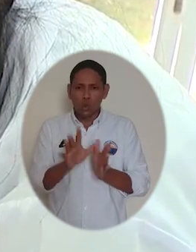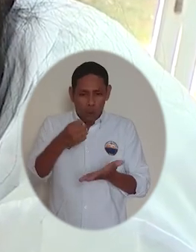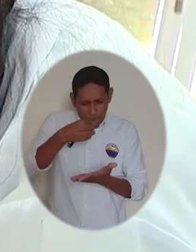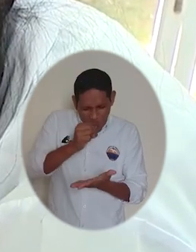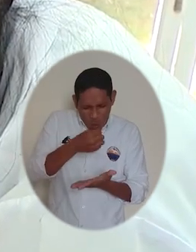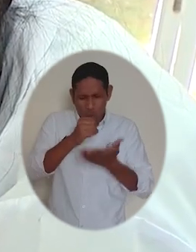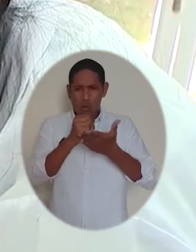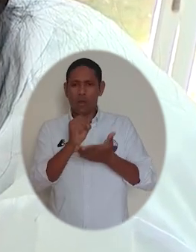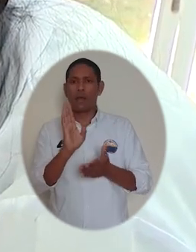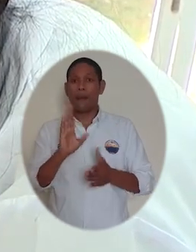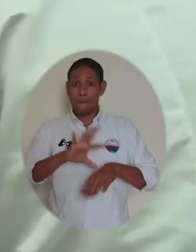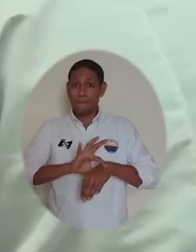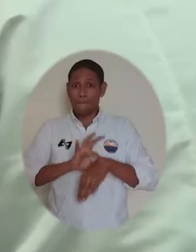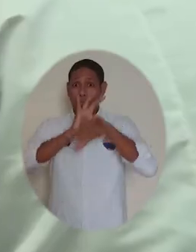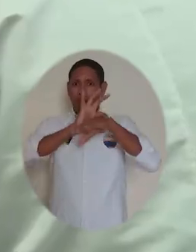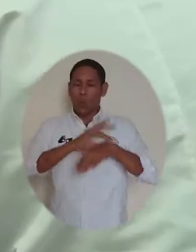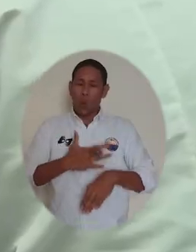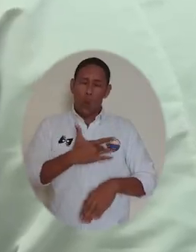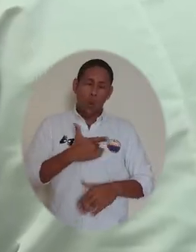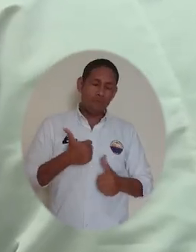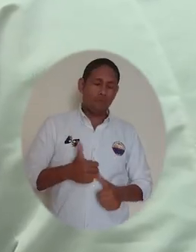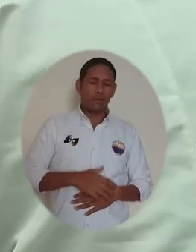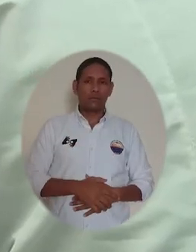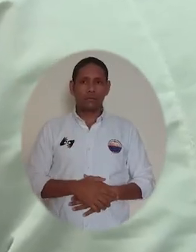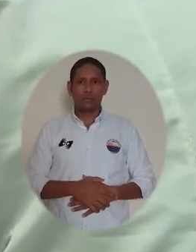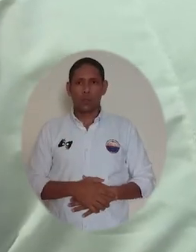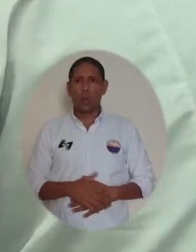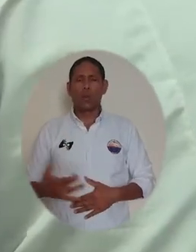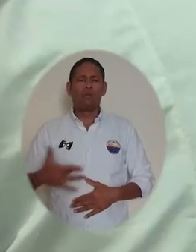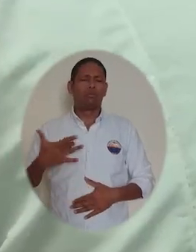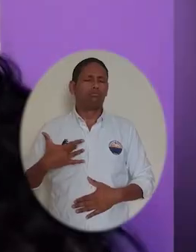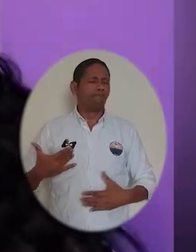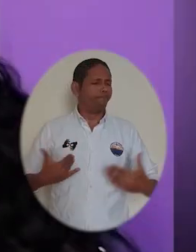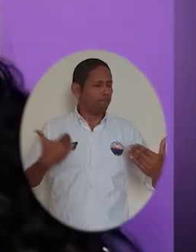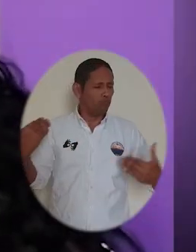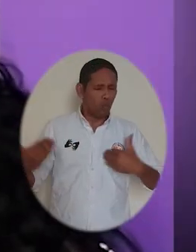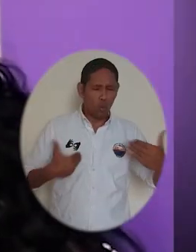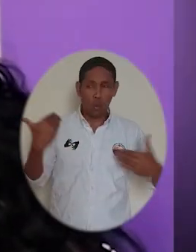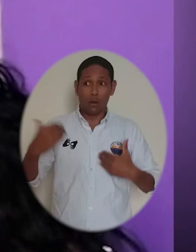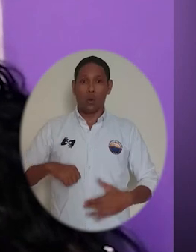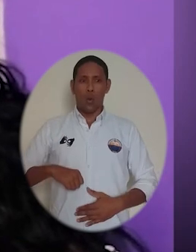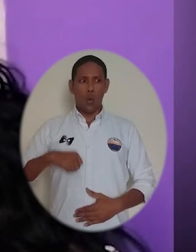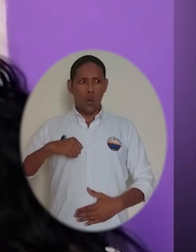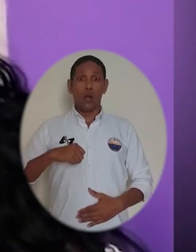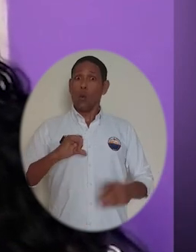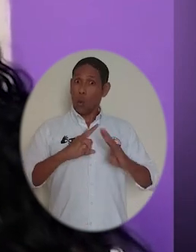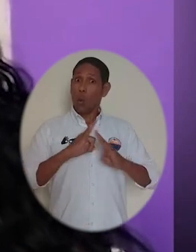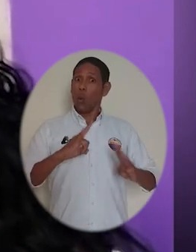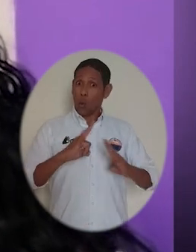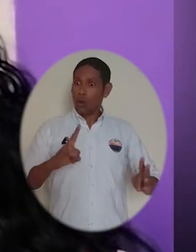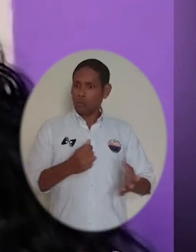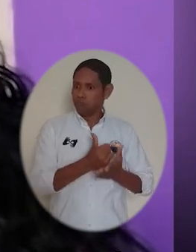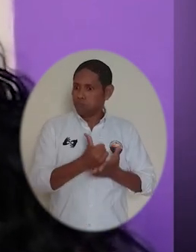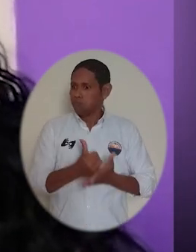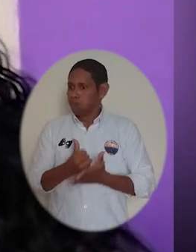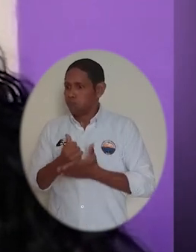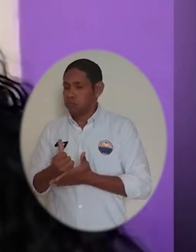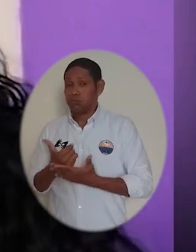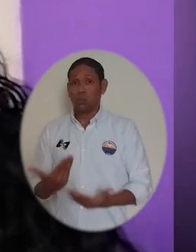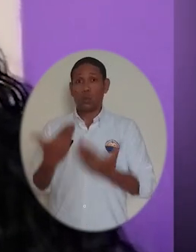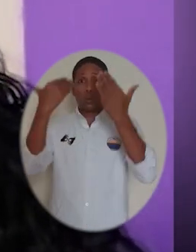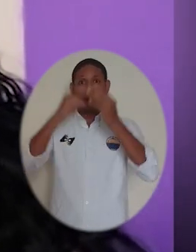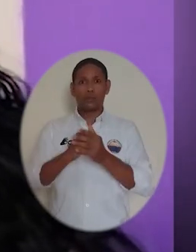de los estudiantes de programas como biología y medicina. Me siento muy orgullosa de la manera en que la Universidad del Magdalena está